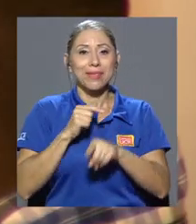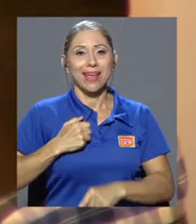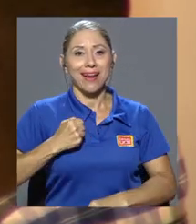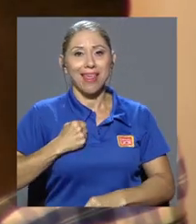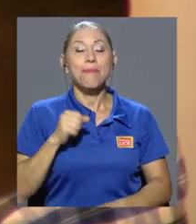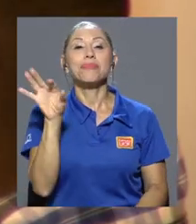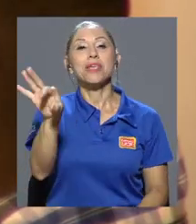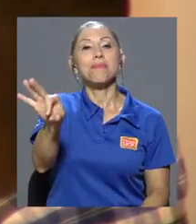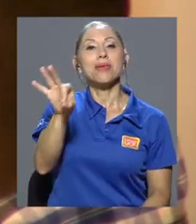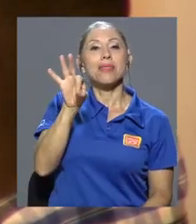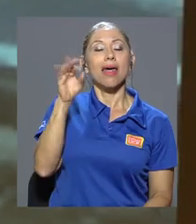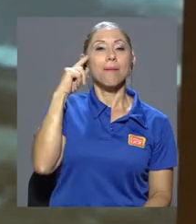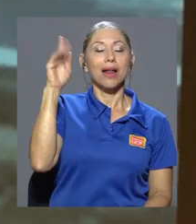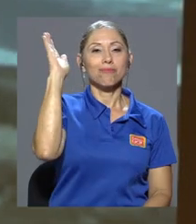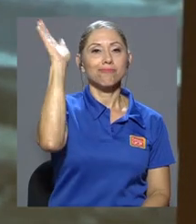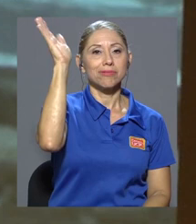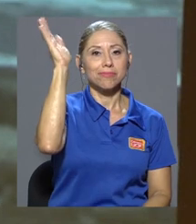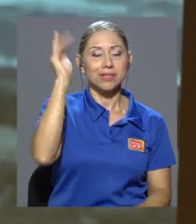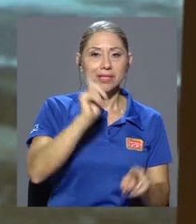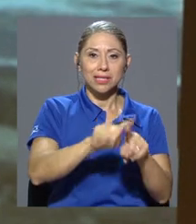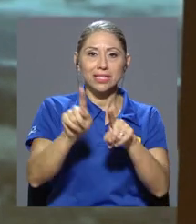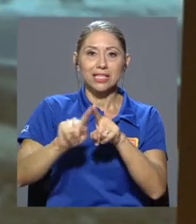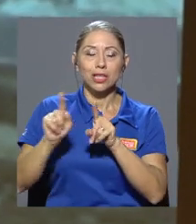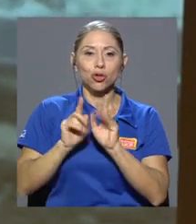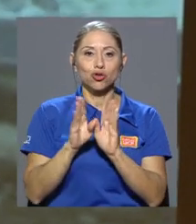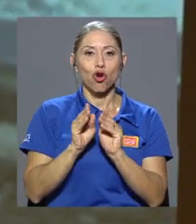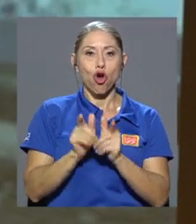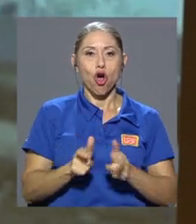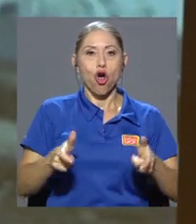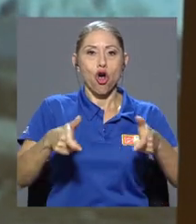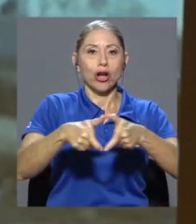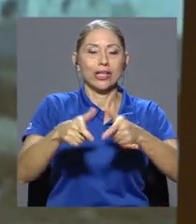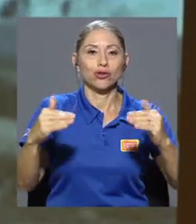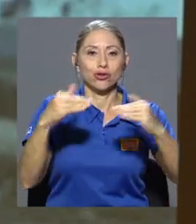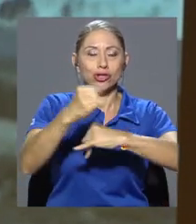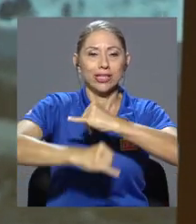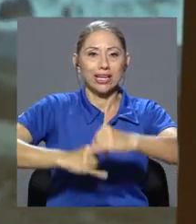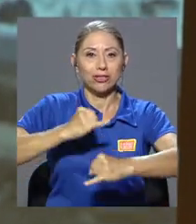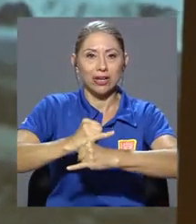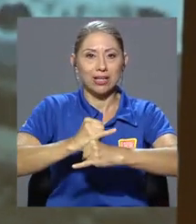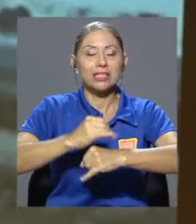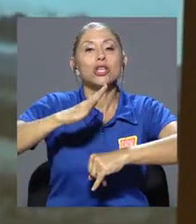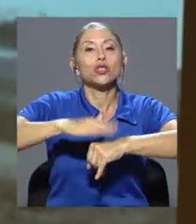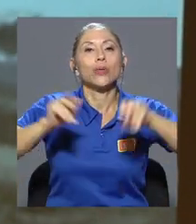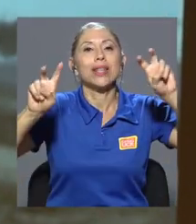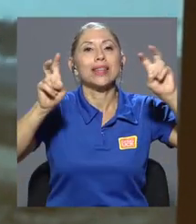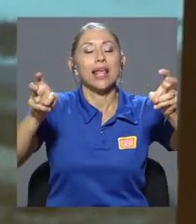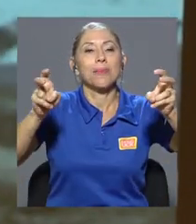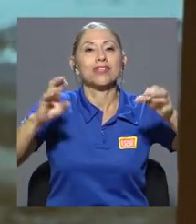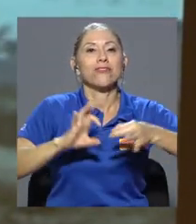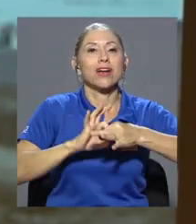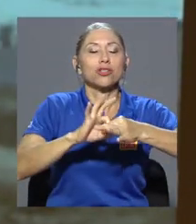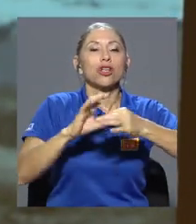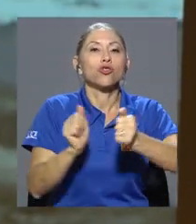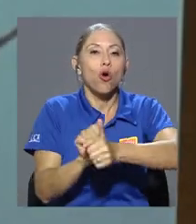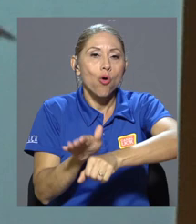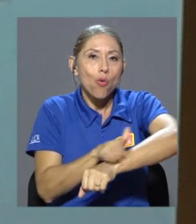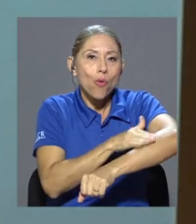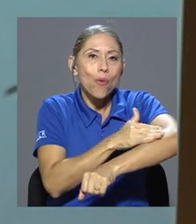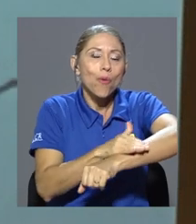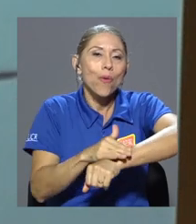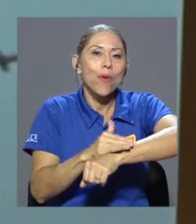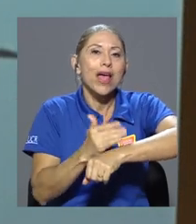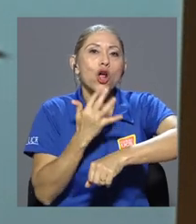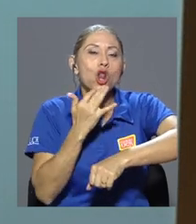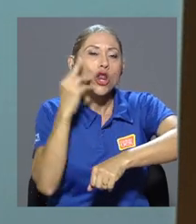sido invitada como expositora en distintos congresos internacionales sobre temas relacionados con la negritud en el